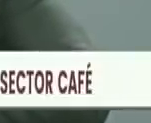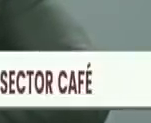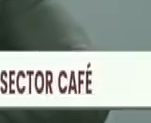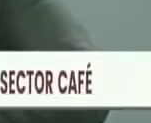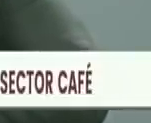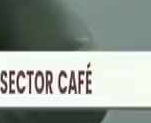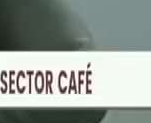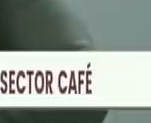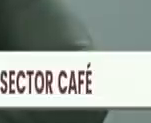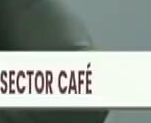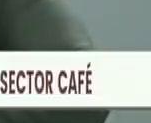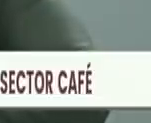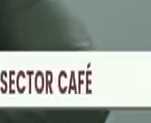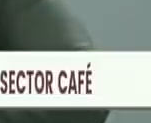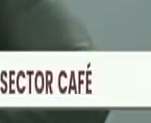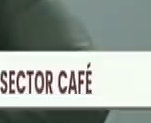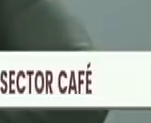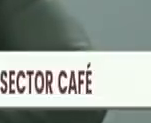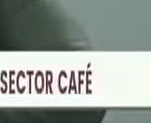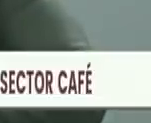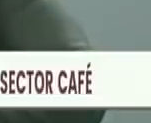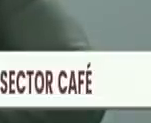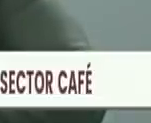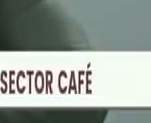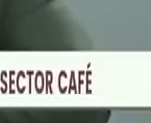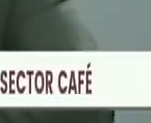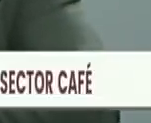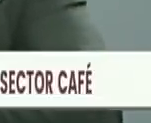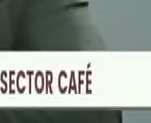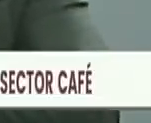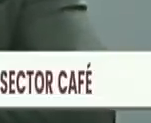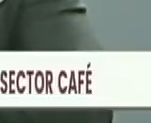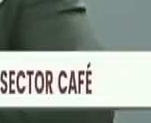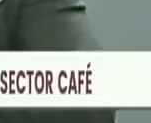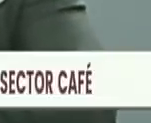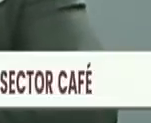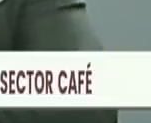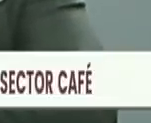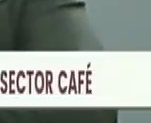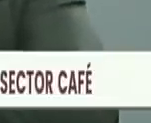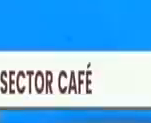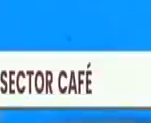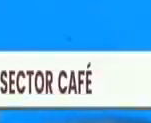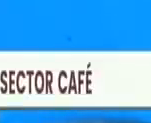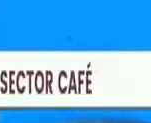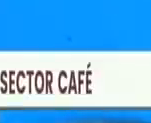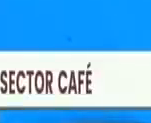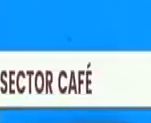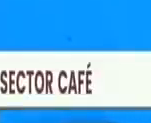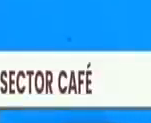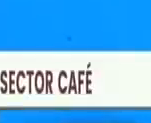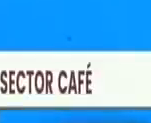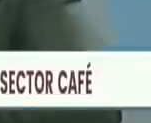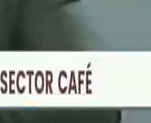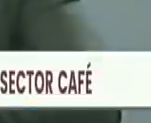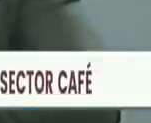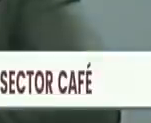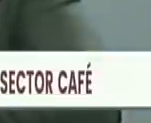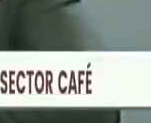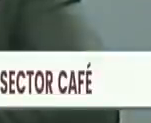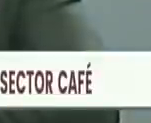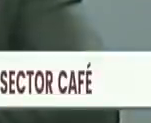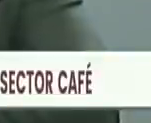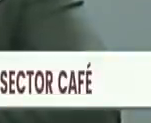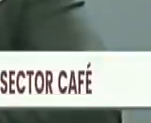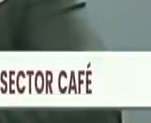el día martes es que el maíz entre por contingente arancelario, lo cual va a permitir que nosotros